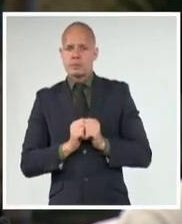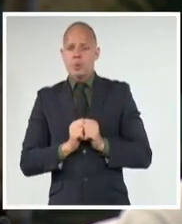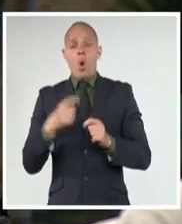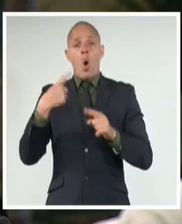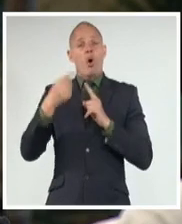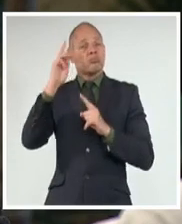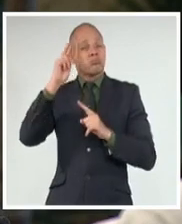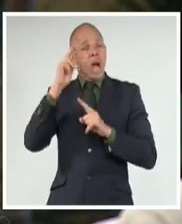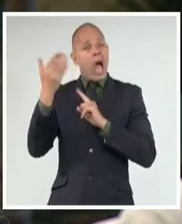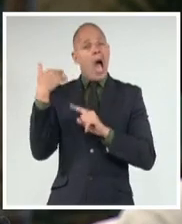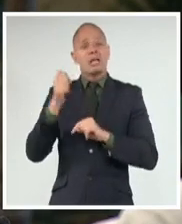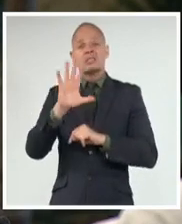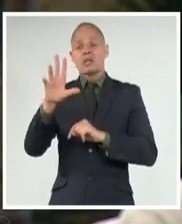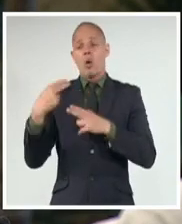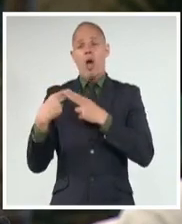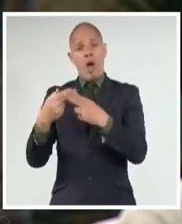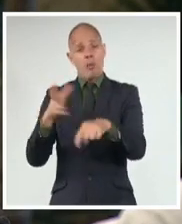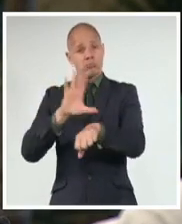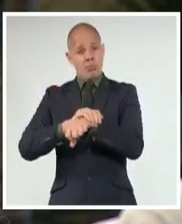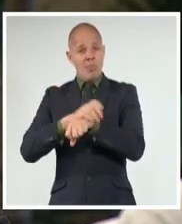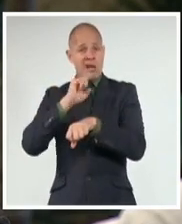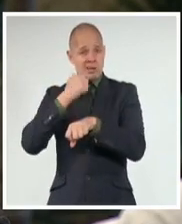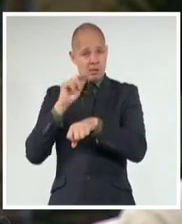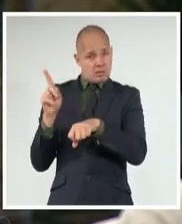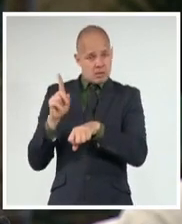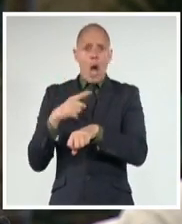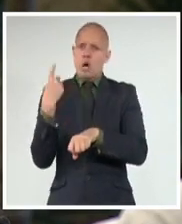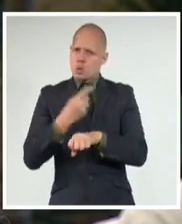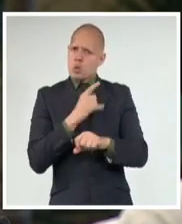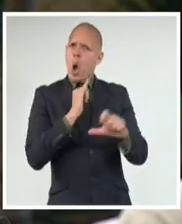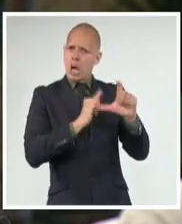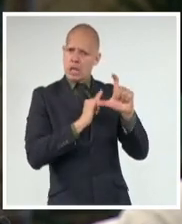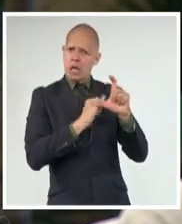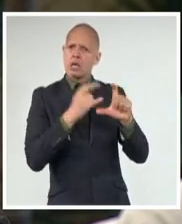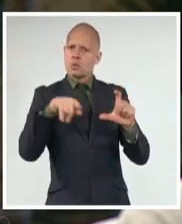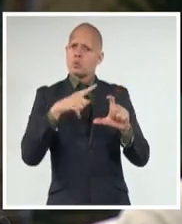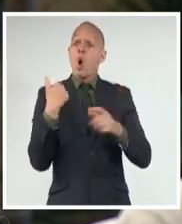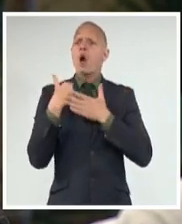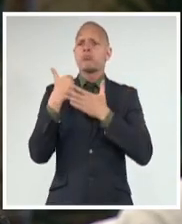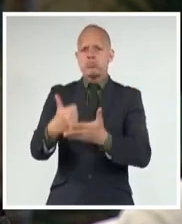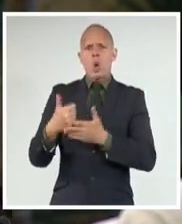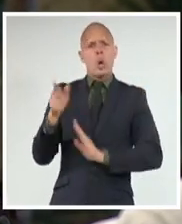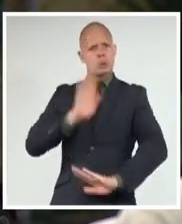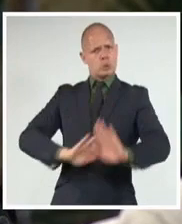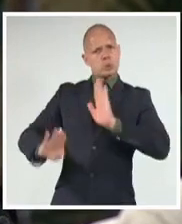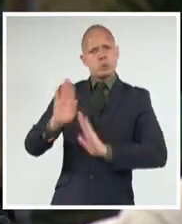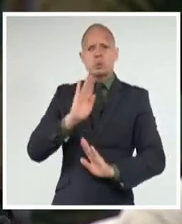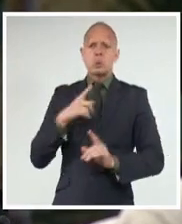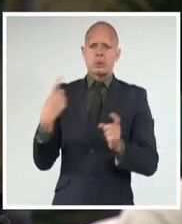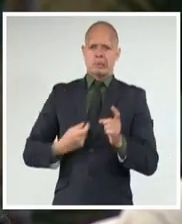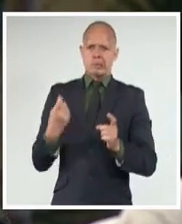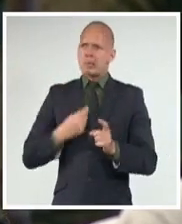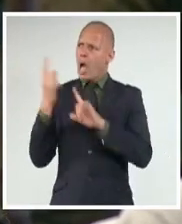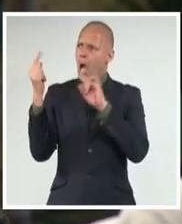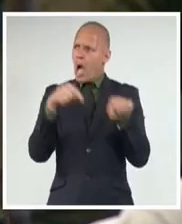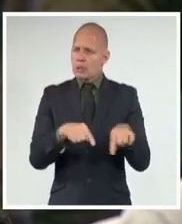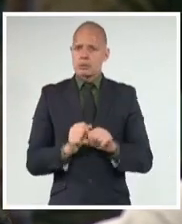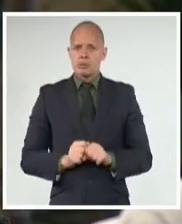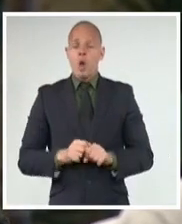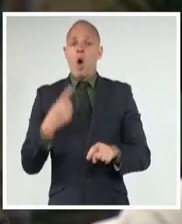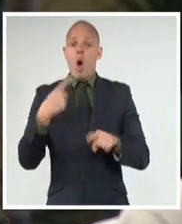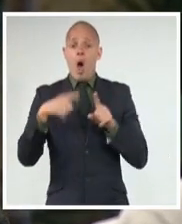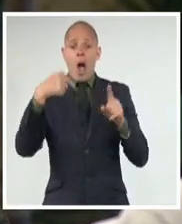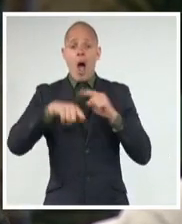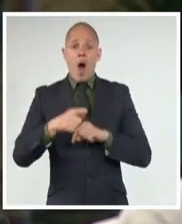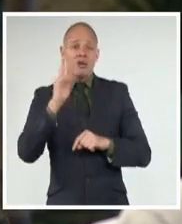cincos, de Elian González, y las batallas en contra del bloqueo haciendo incidencia tanto en Cuba como a nivel internacional,